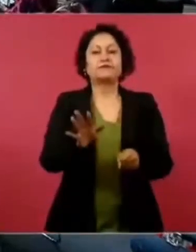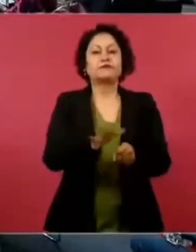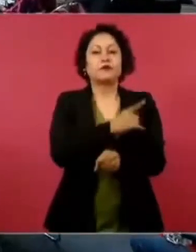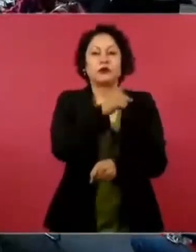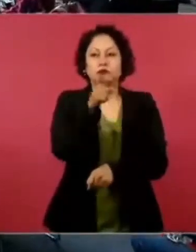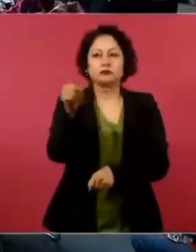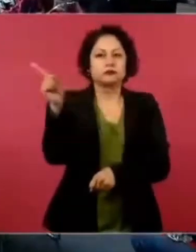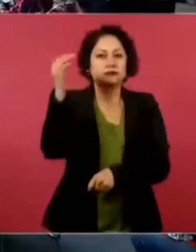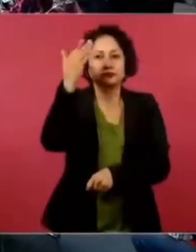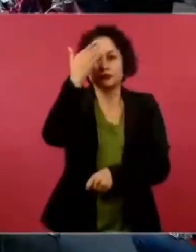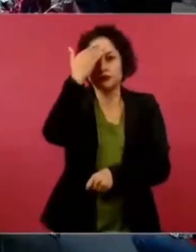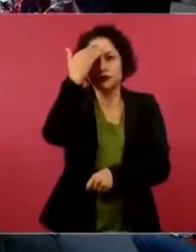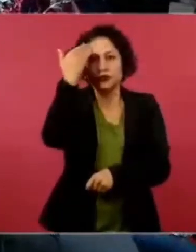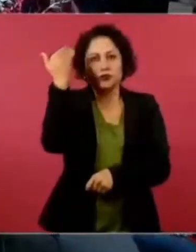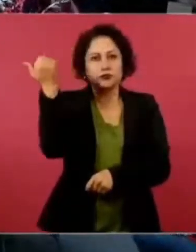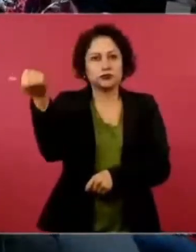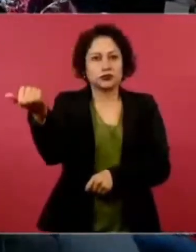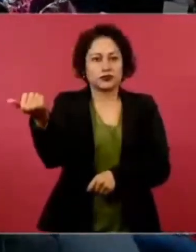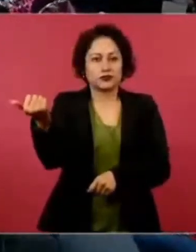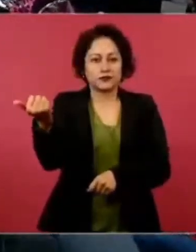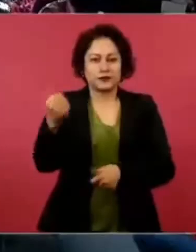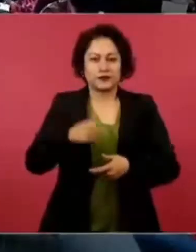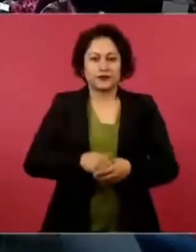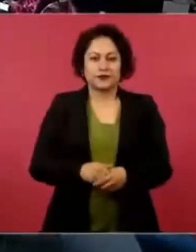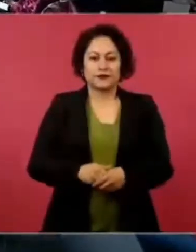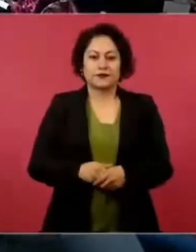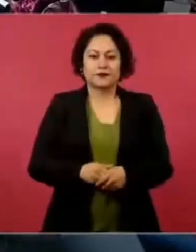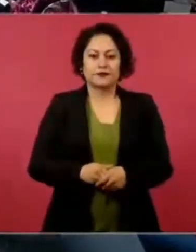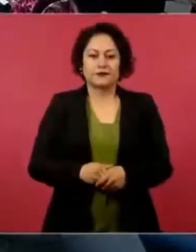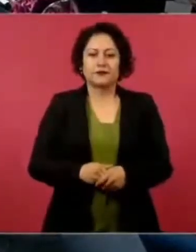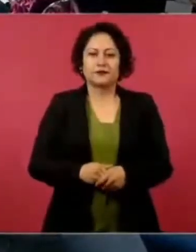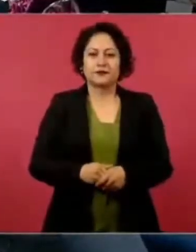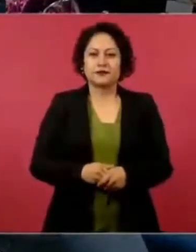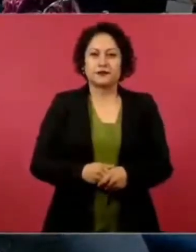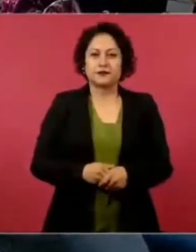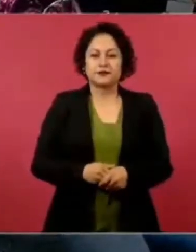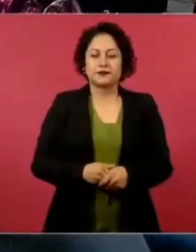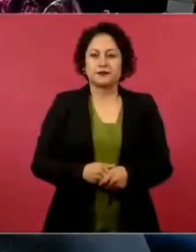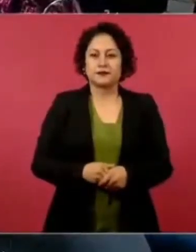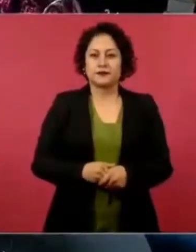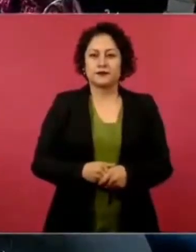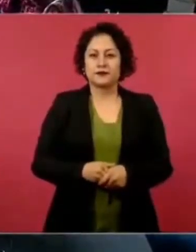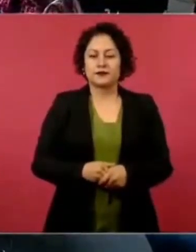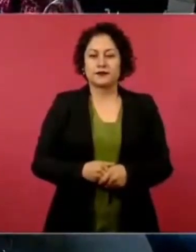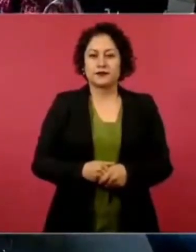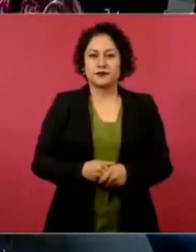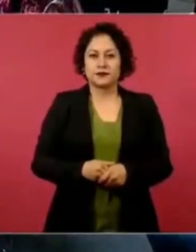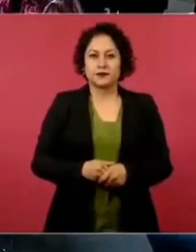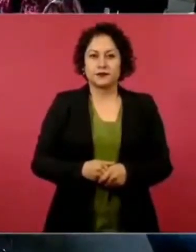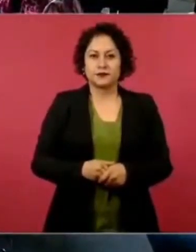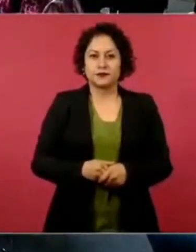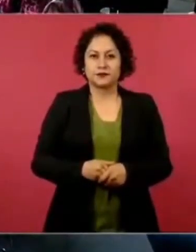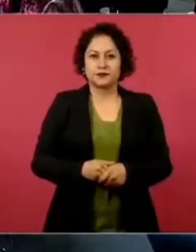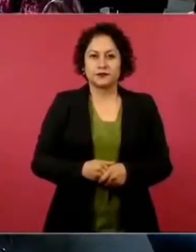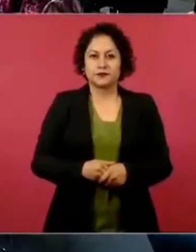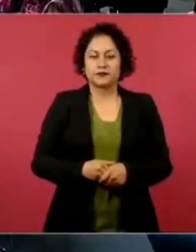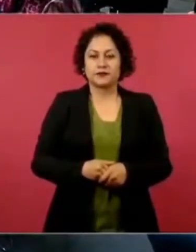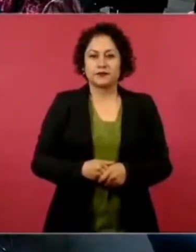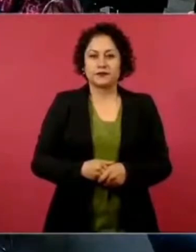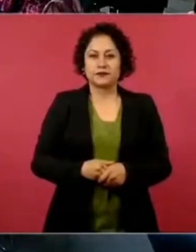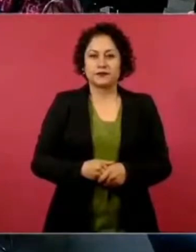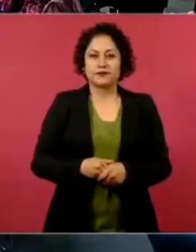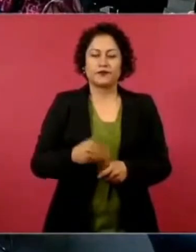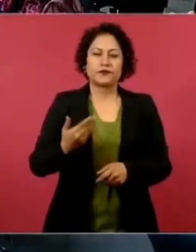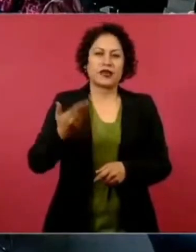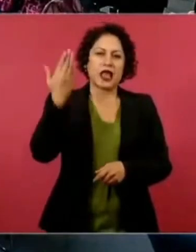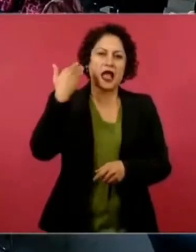tiempo, antes de que se fuese Fidel Castro y el Che,